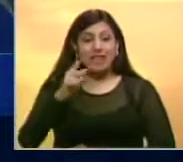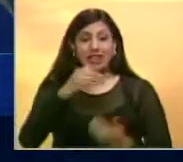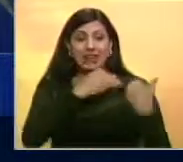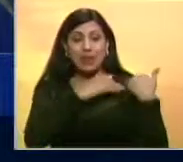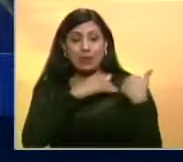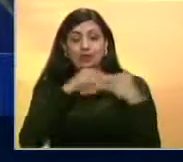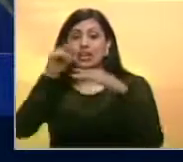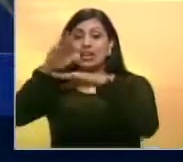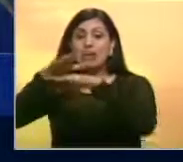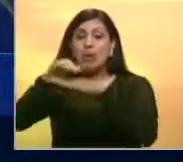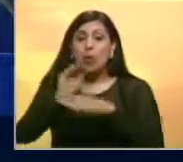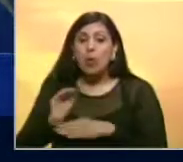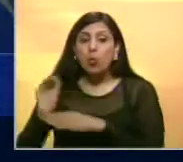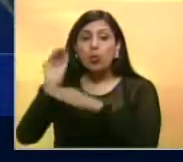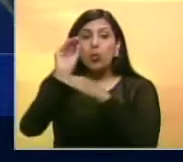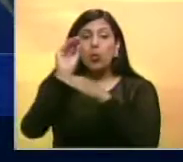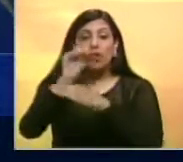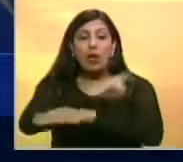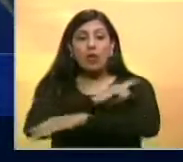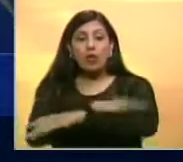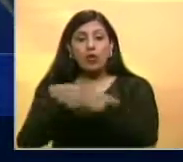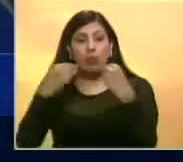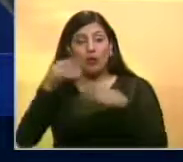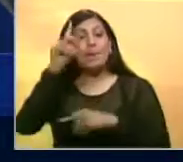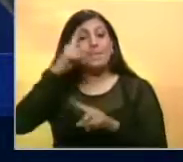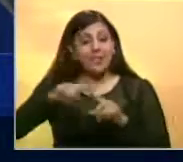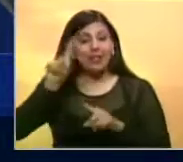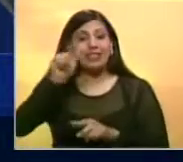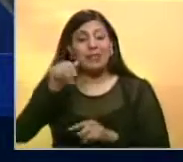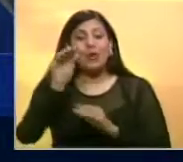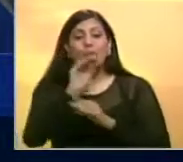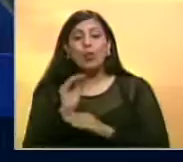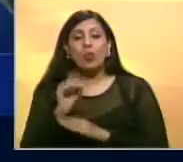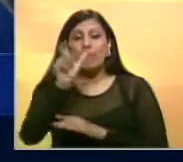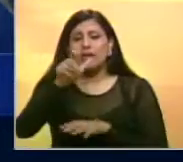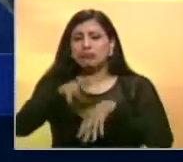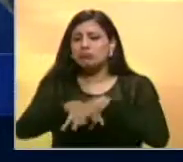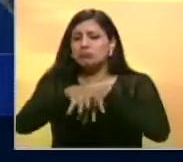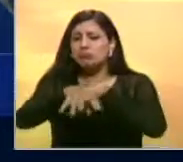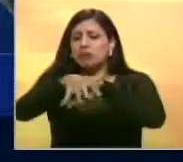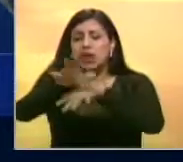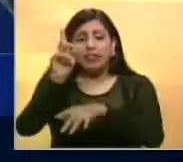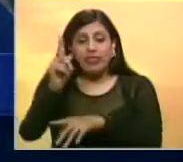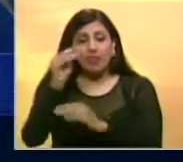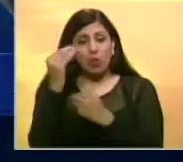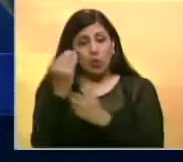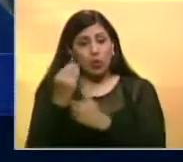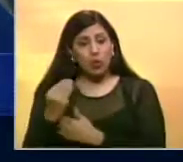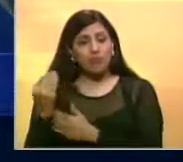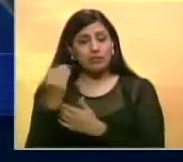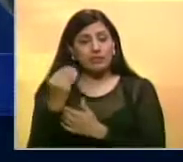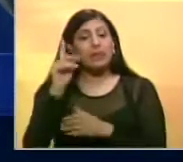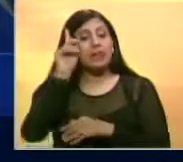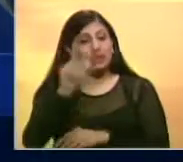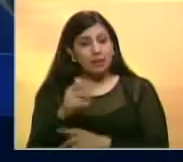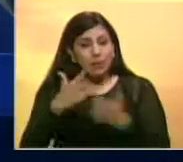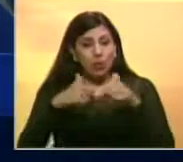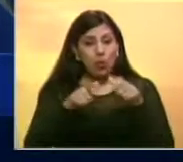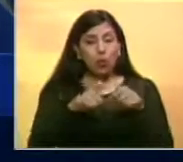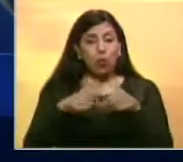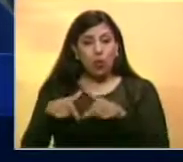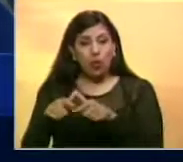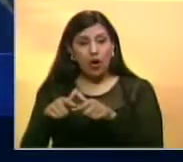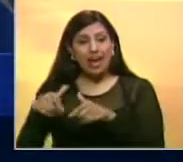llamado muy específico, resguardar los poderes públicos del país, pero también resguardar el derecho a la manifestación pacífica de los venezolanos. También resguardar los espacios